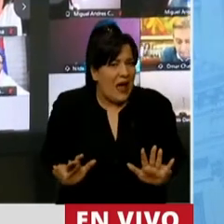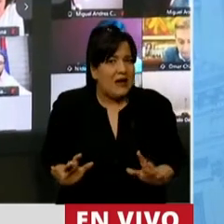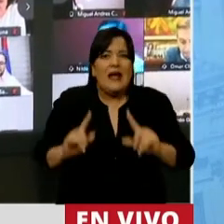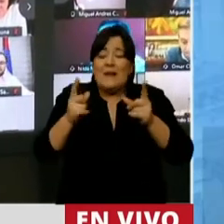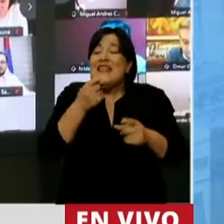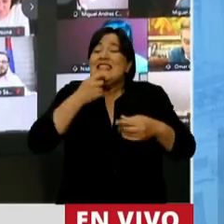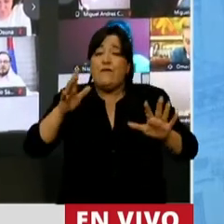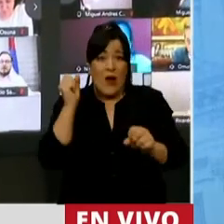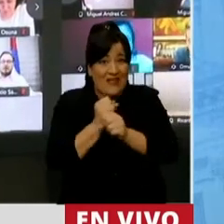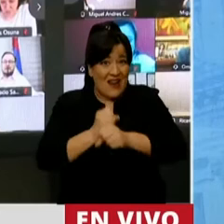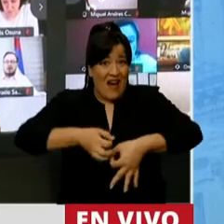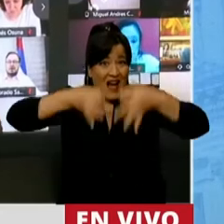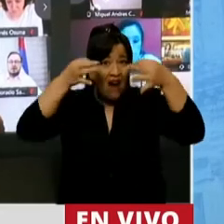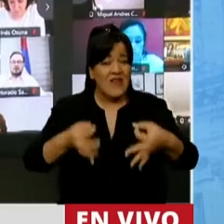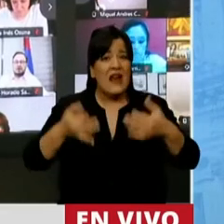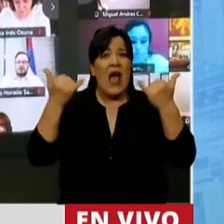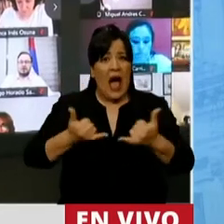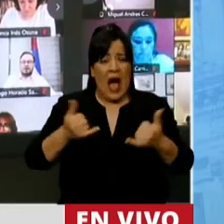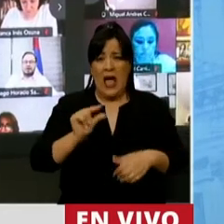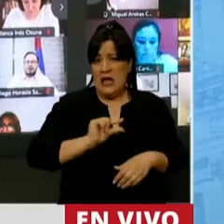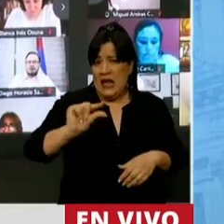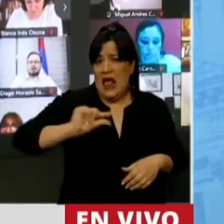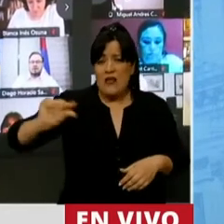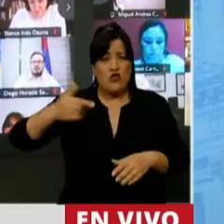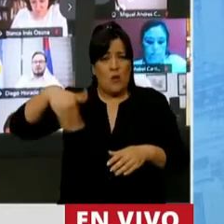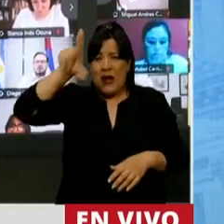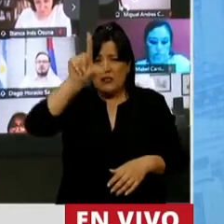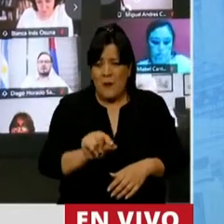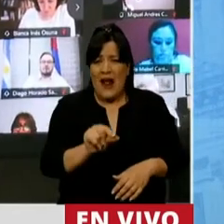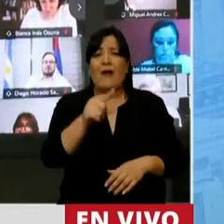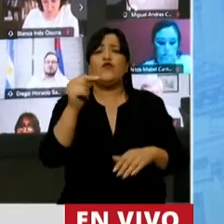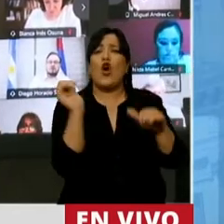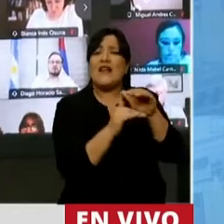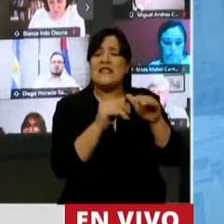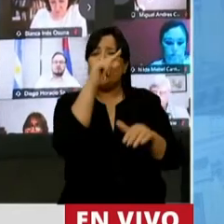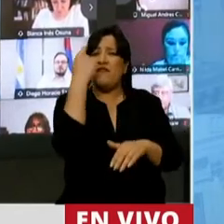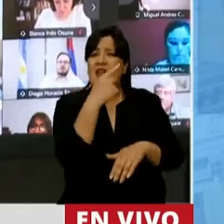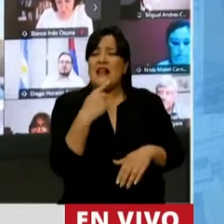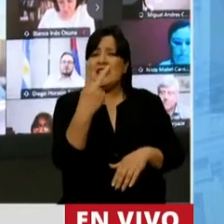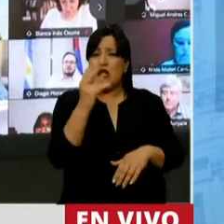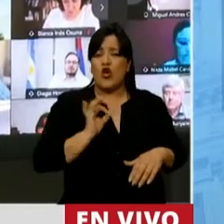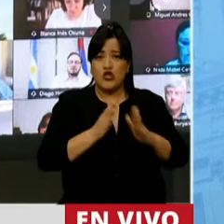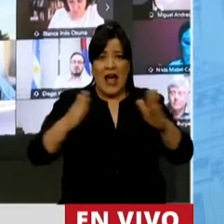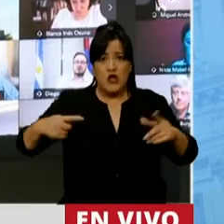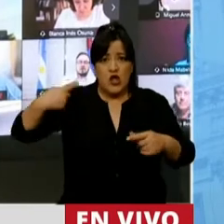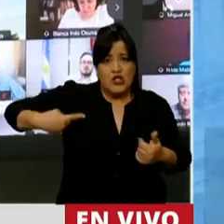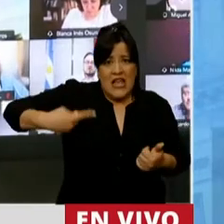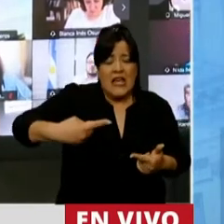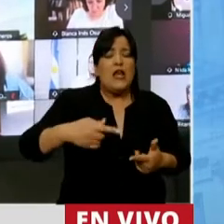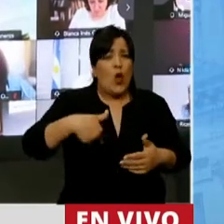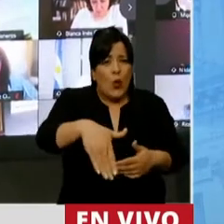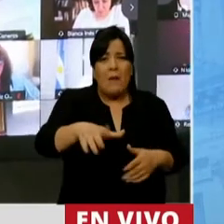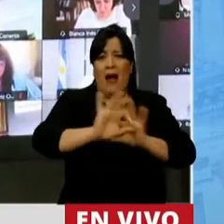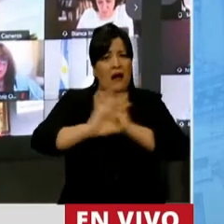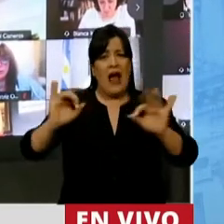las cosas bien, tenemos los créditos más baratos, por primera vez la Reserva Federal dice que durante dos años consecutivos no va a